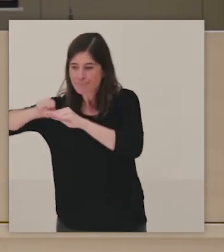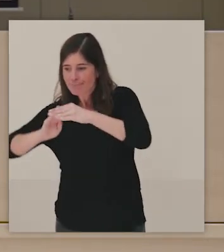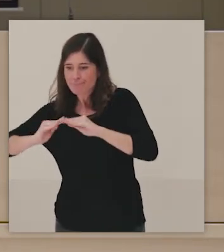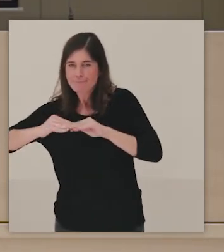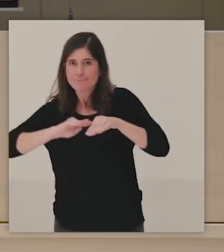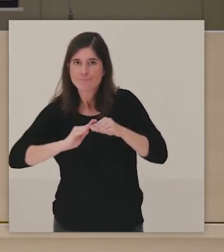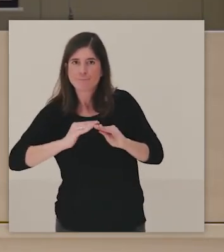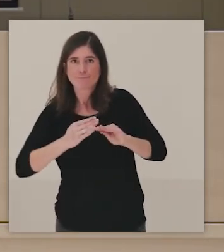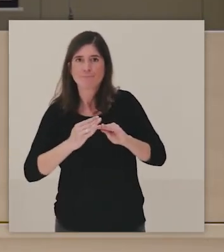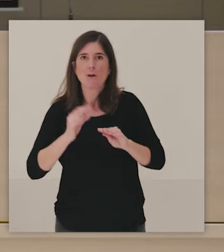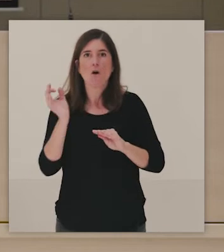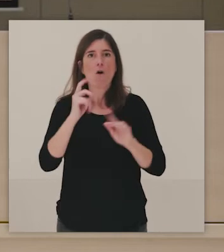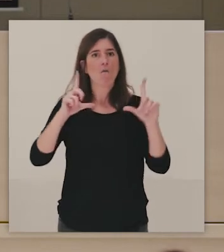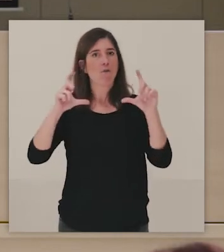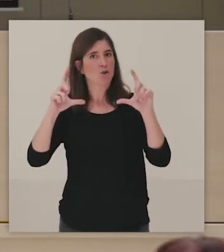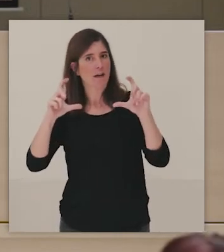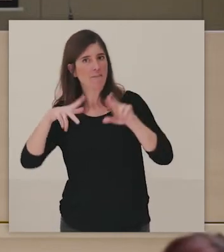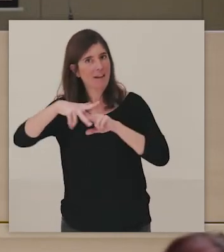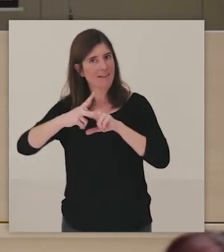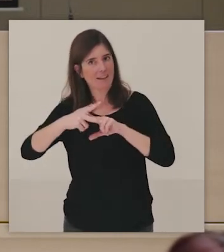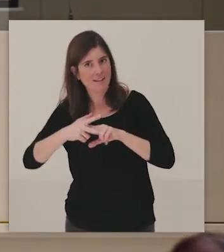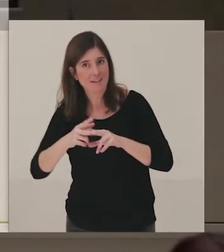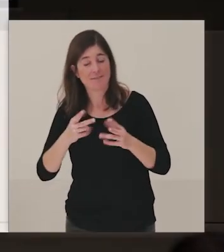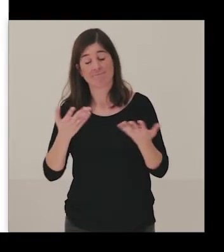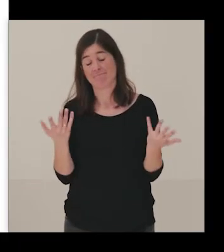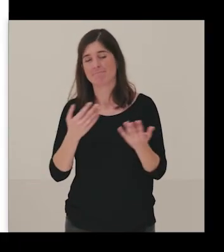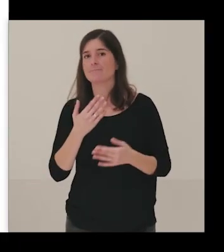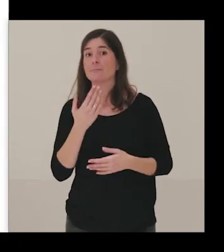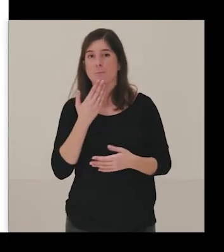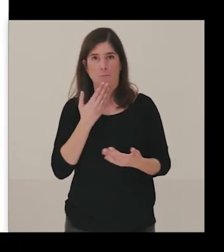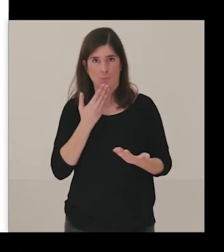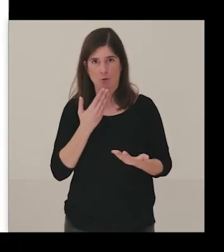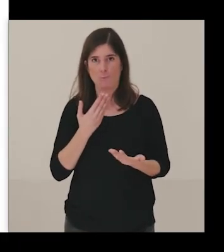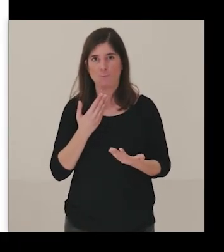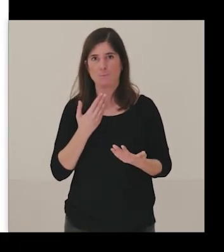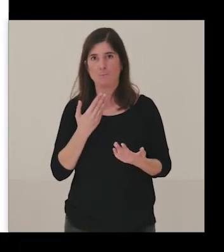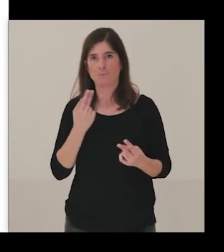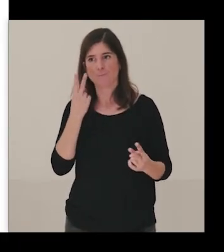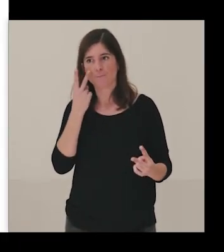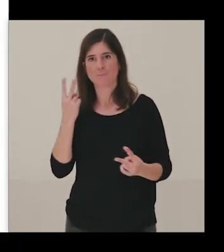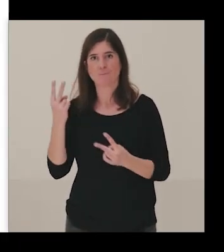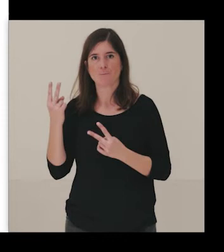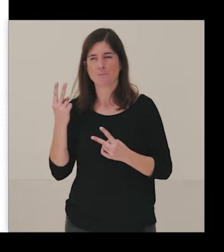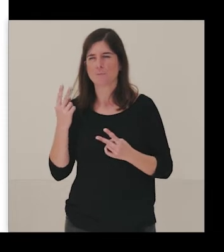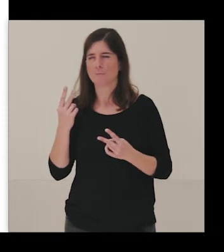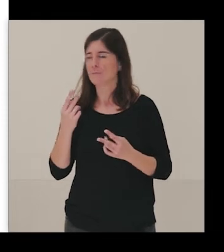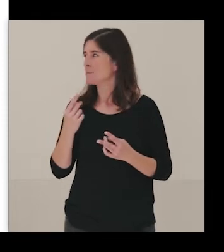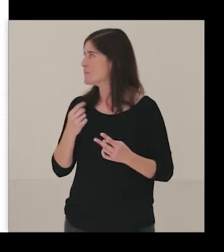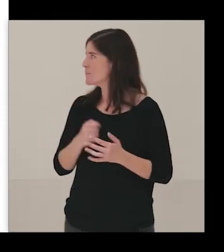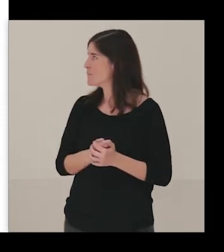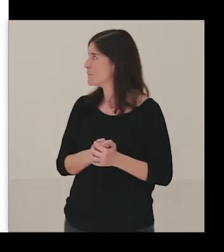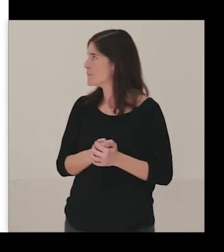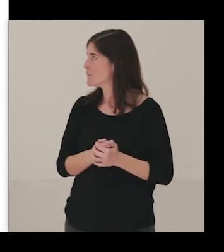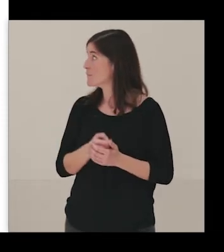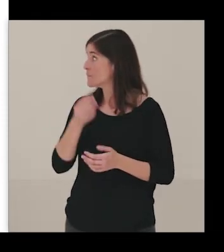poco abordando estos temas. Veis el ejemplo de los pictos